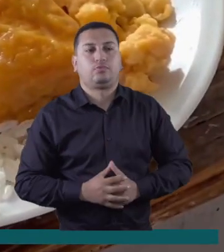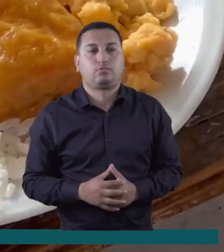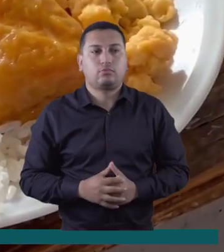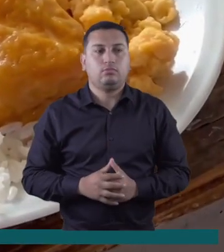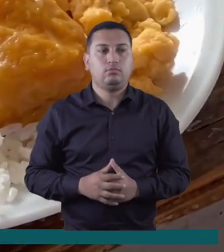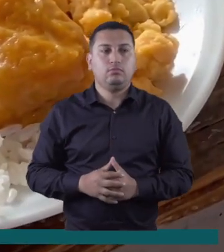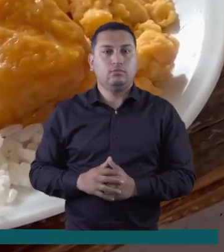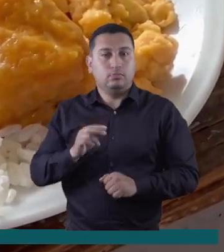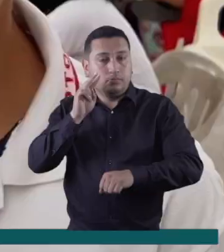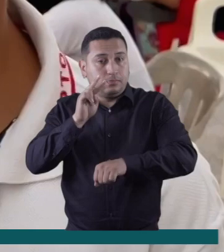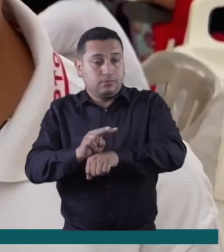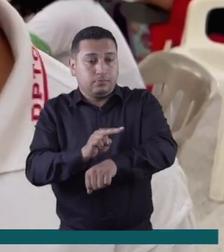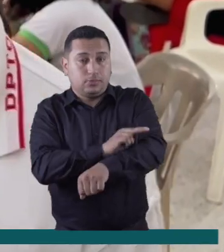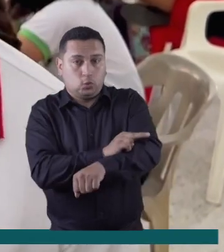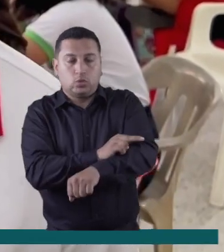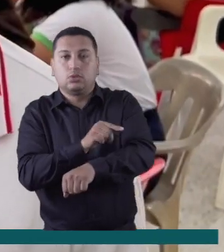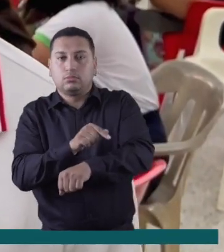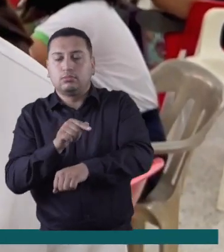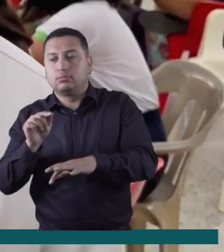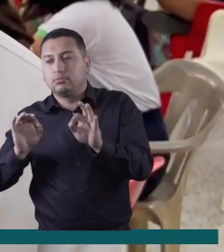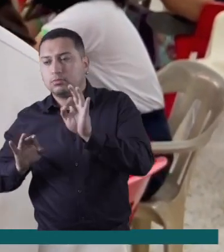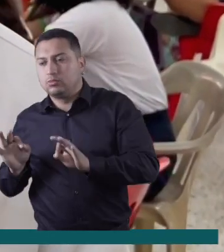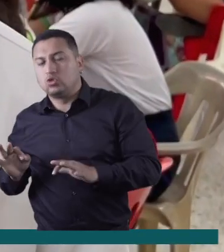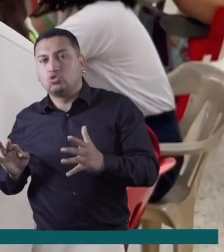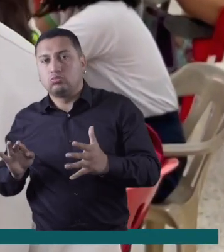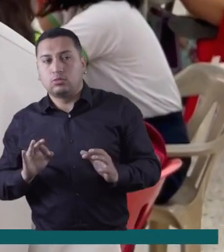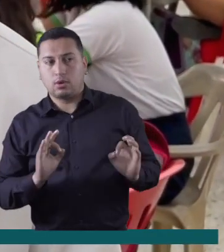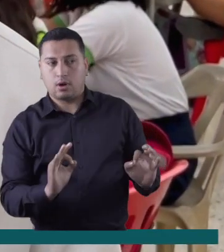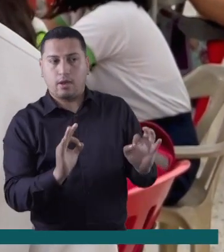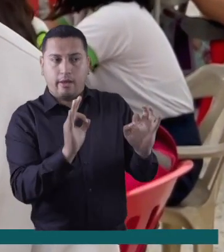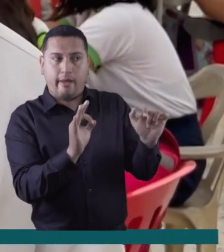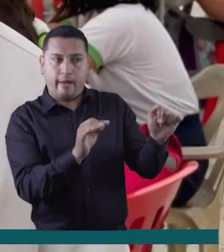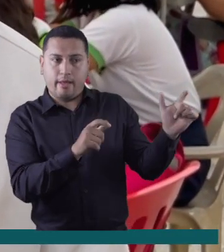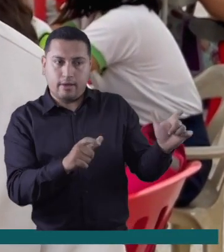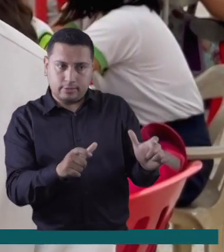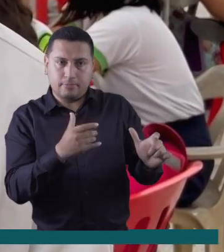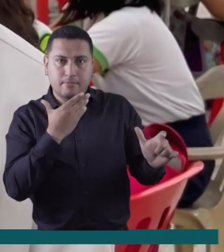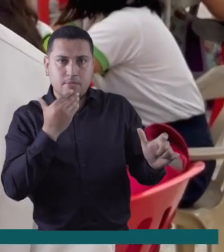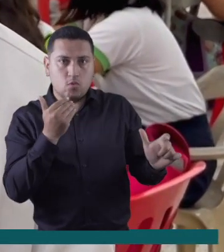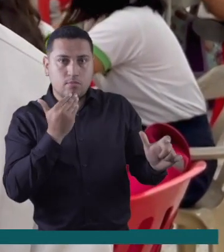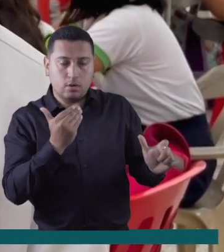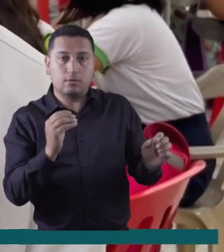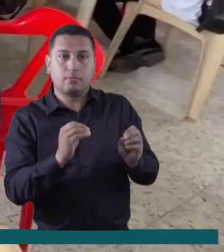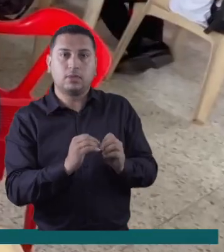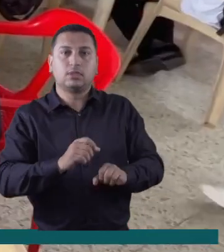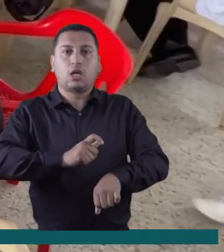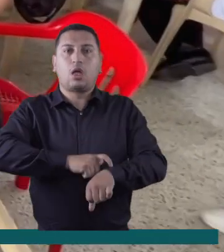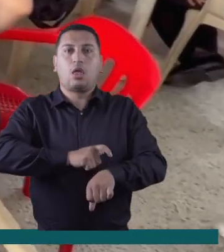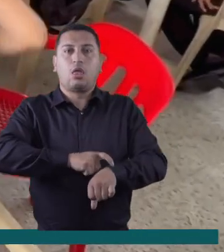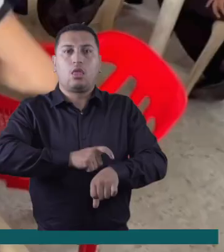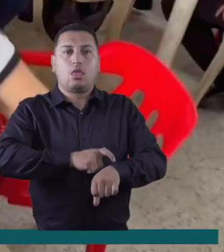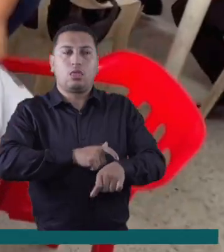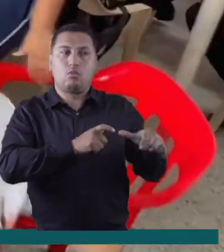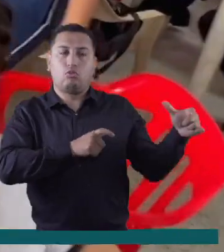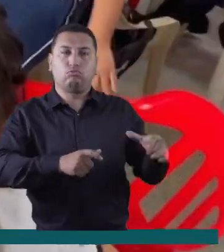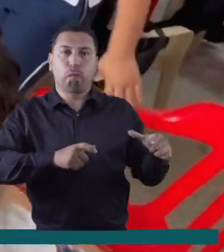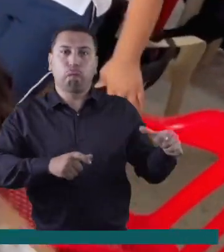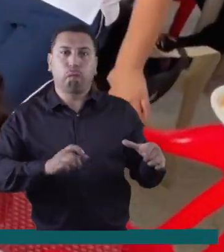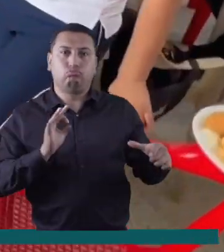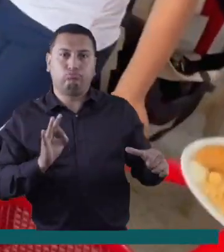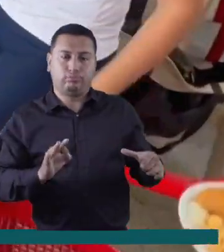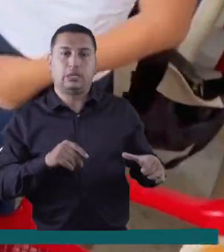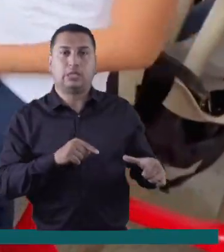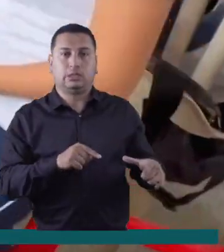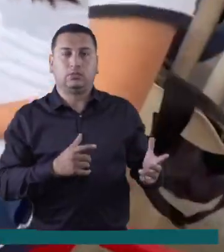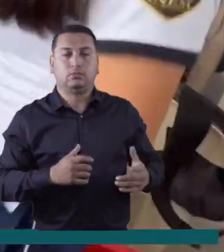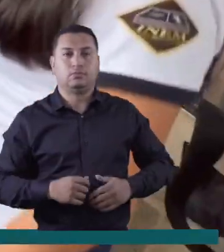Escolar de esta ciudad. Nosotros en la veeduría organizamos cómo se puede dar de mejor calidad el almuerzo, como de que el almuerzo esté a tiempo y